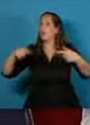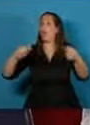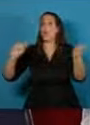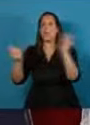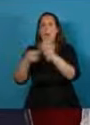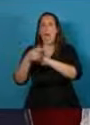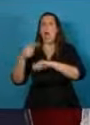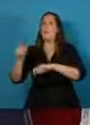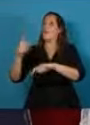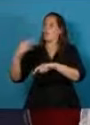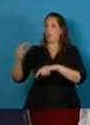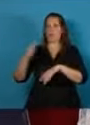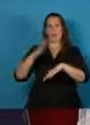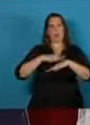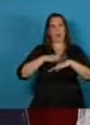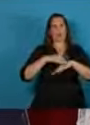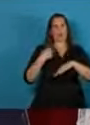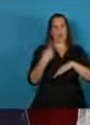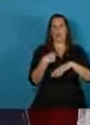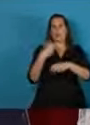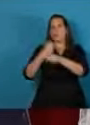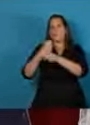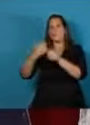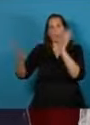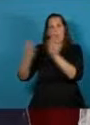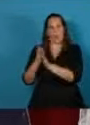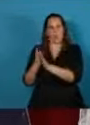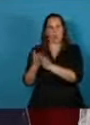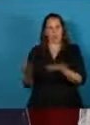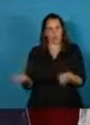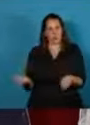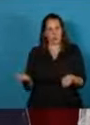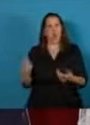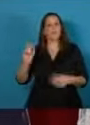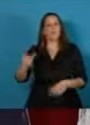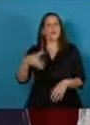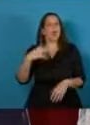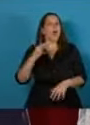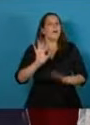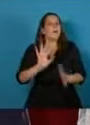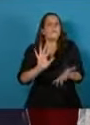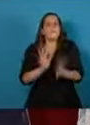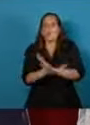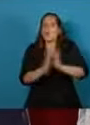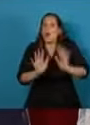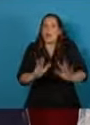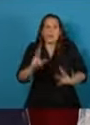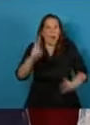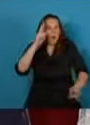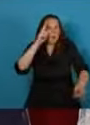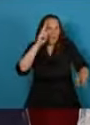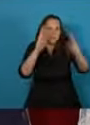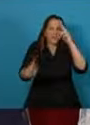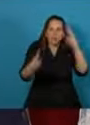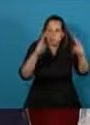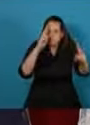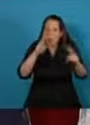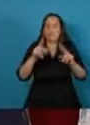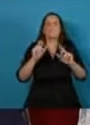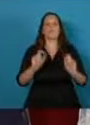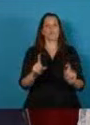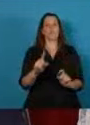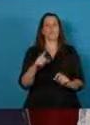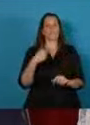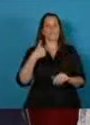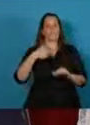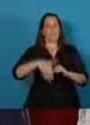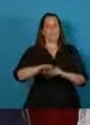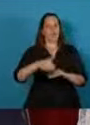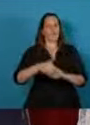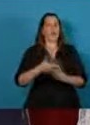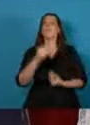conocimiento en esta dimensión de pleno respeto vamos a hacer una convocatoria a una mejor calidad institucional